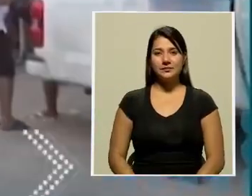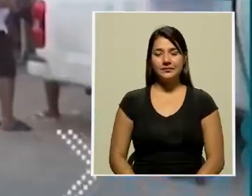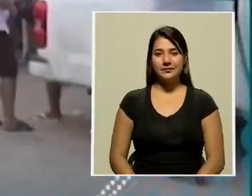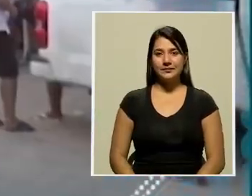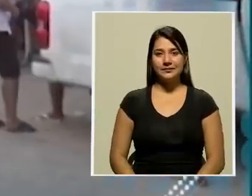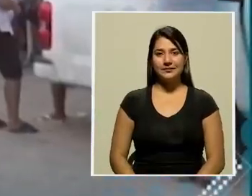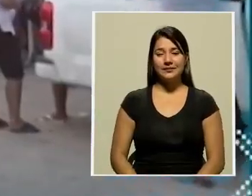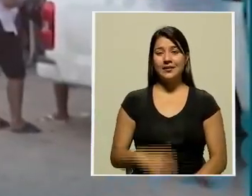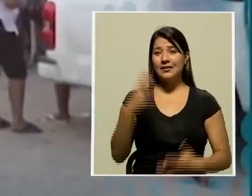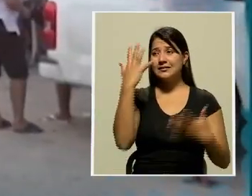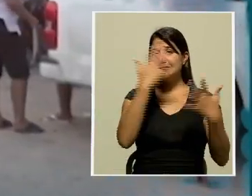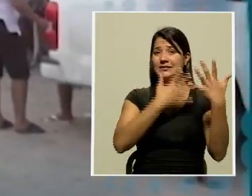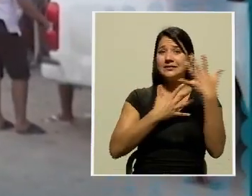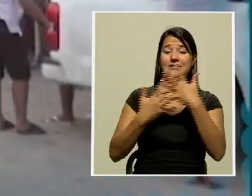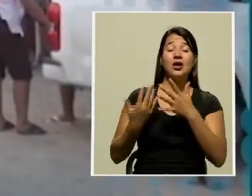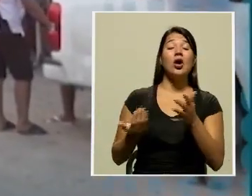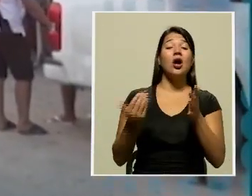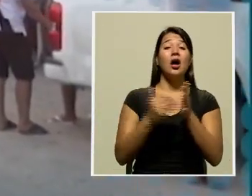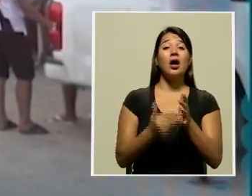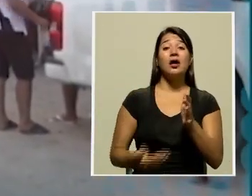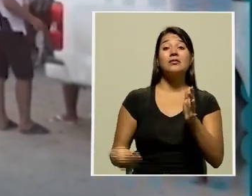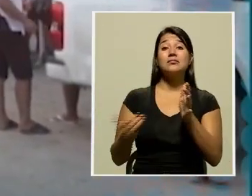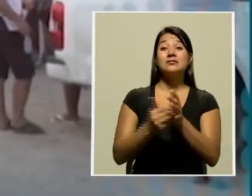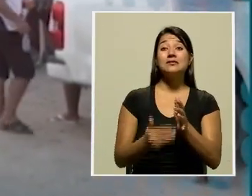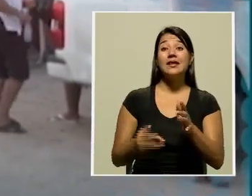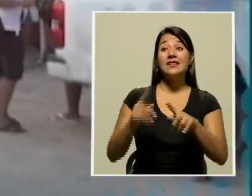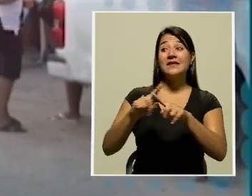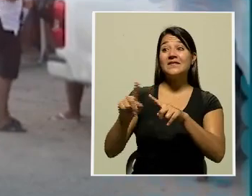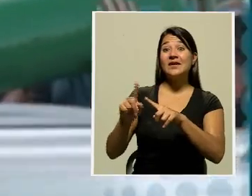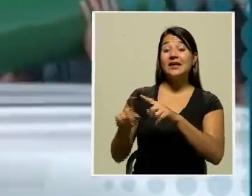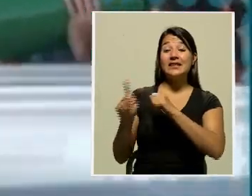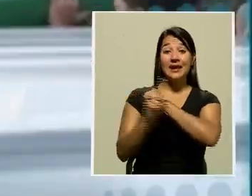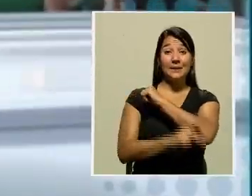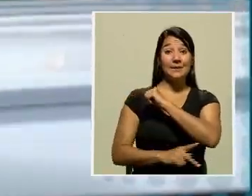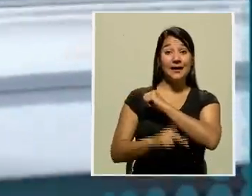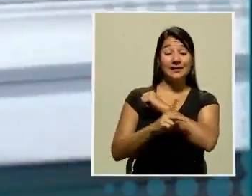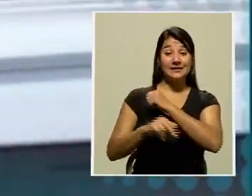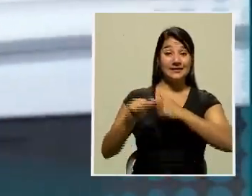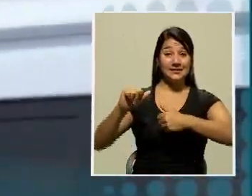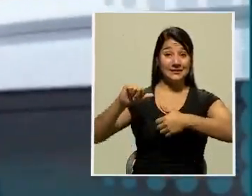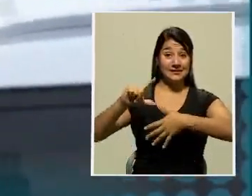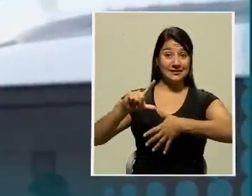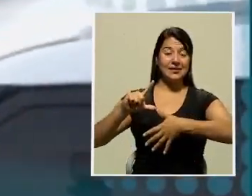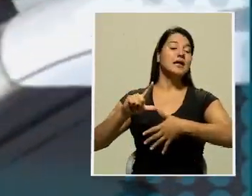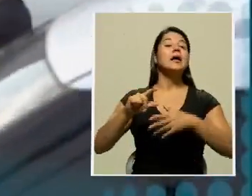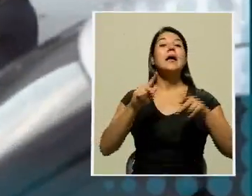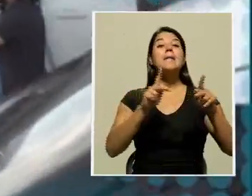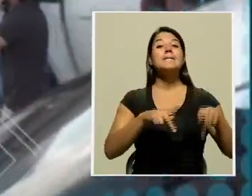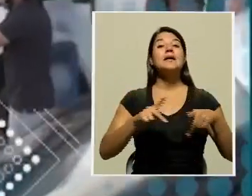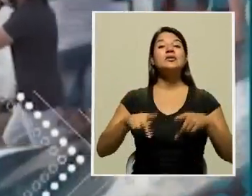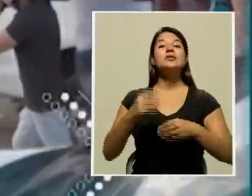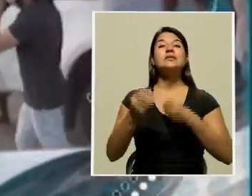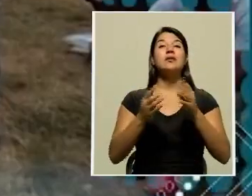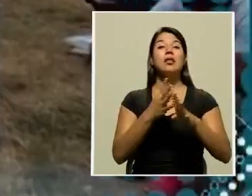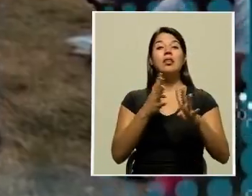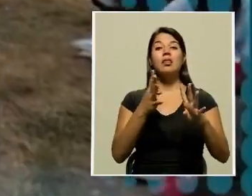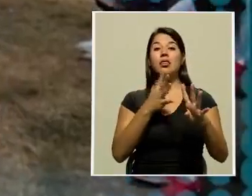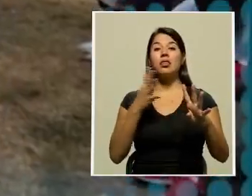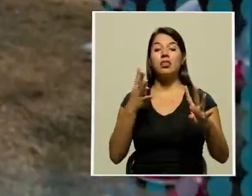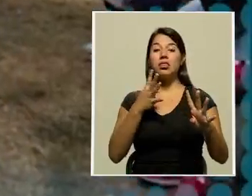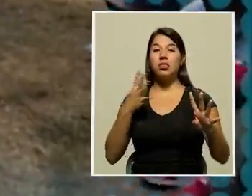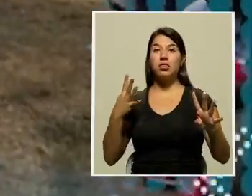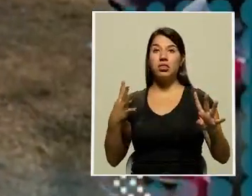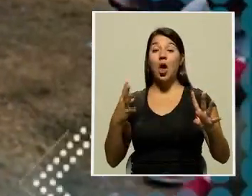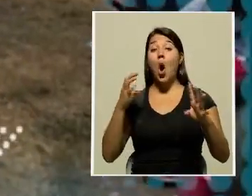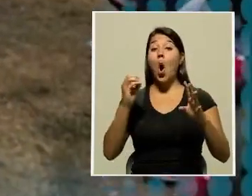La desesperación se repite una y otra vez en varios países latinoamericanos, en donde las personas hacen filas eternas o pagan